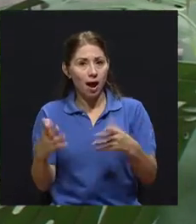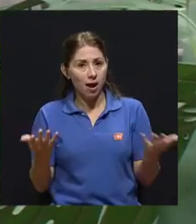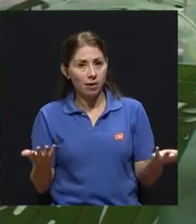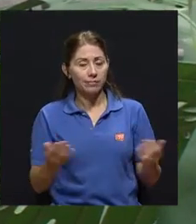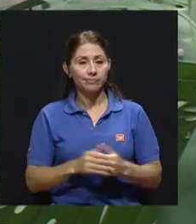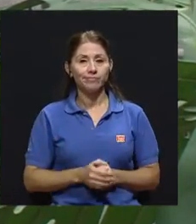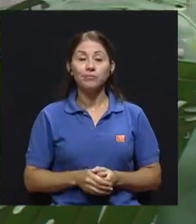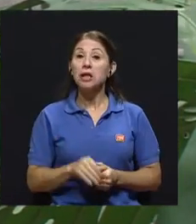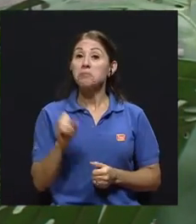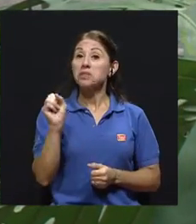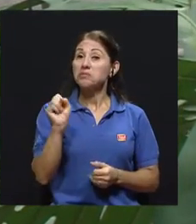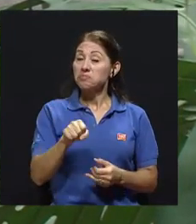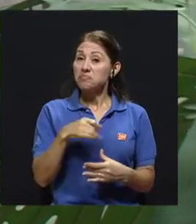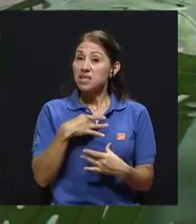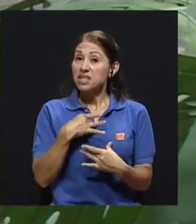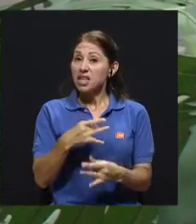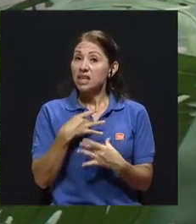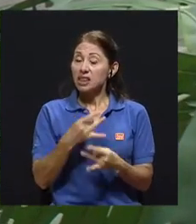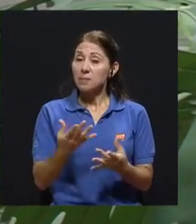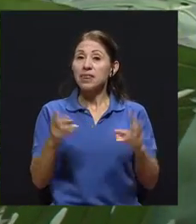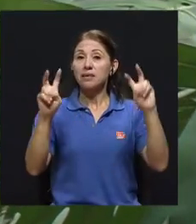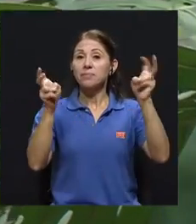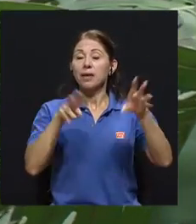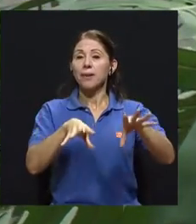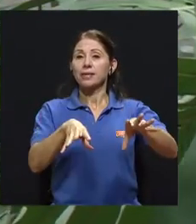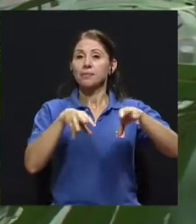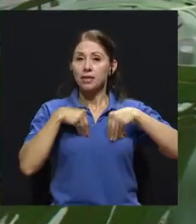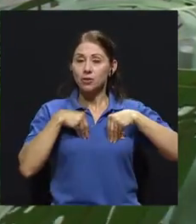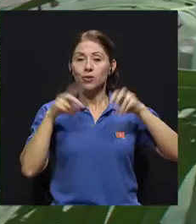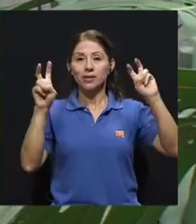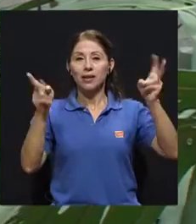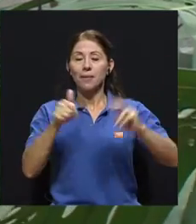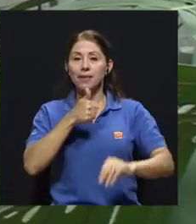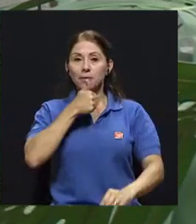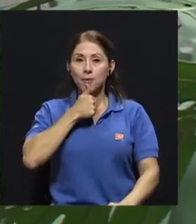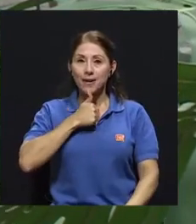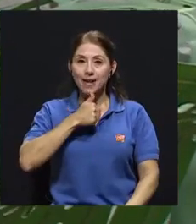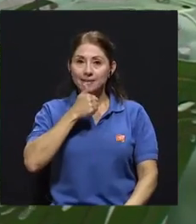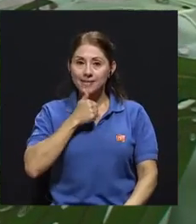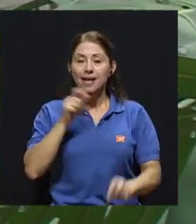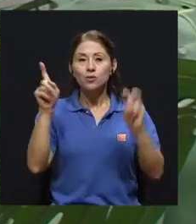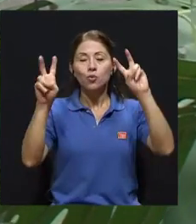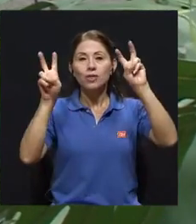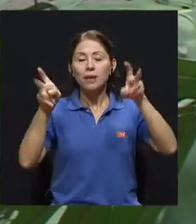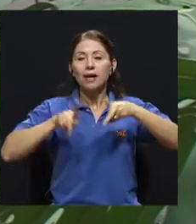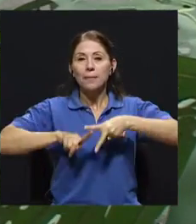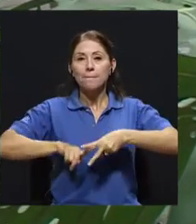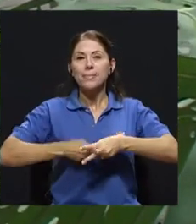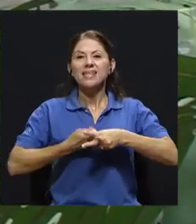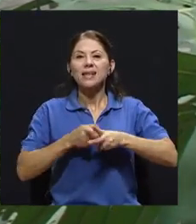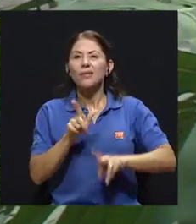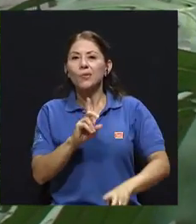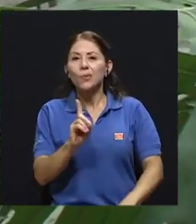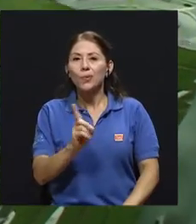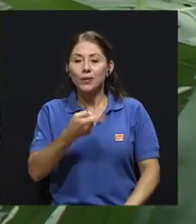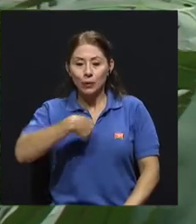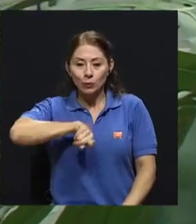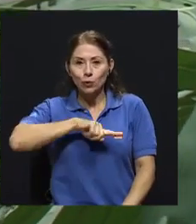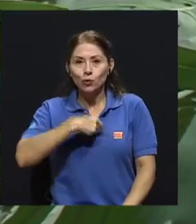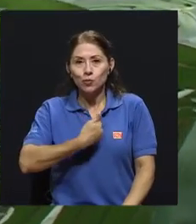interesantemente, la aceptación y la tolerancia es un tema que arranca por nosotros mismos. Me explico.